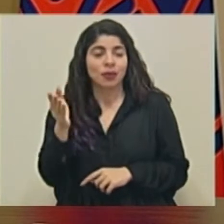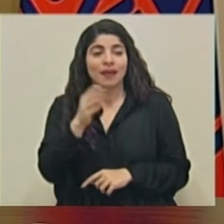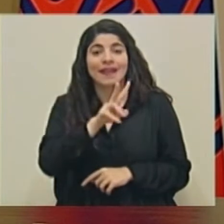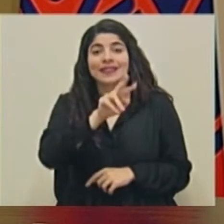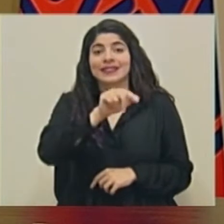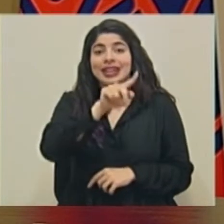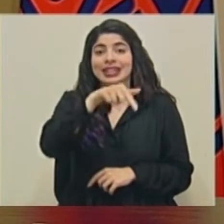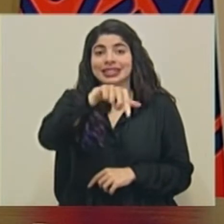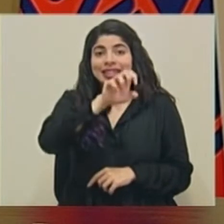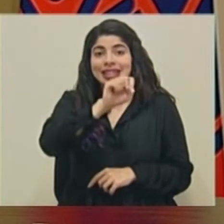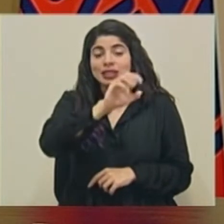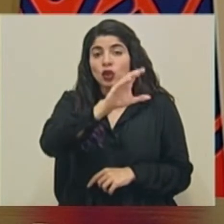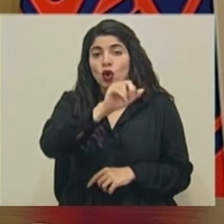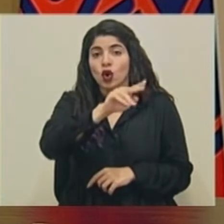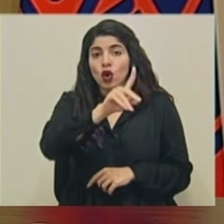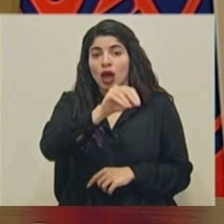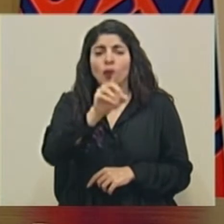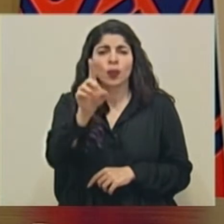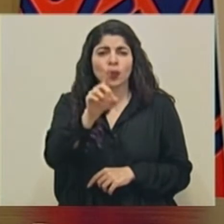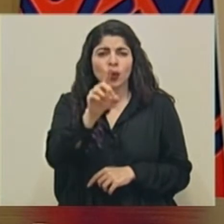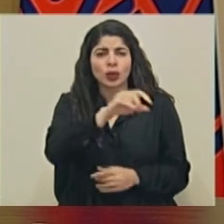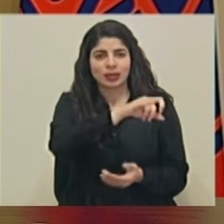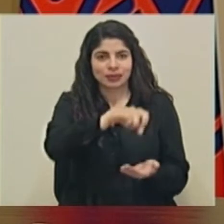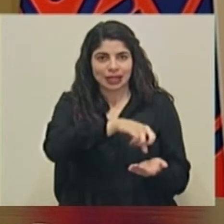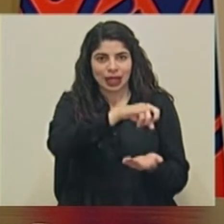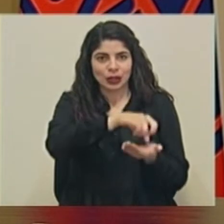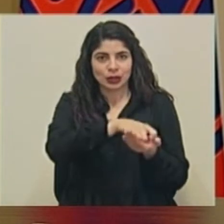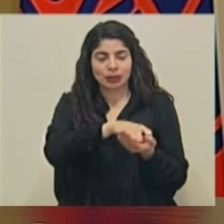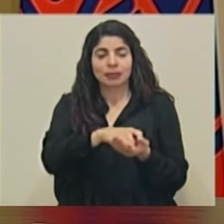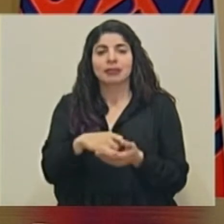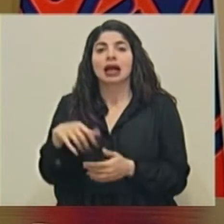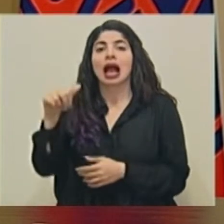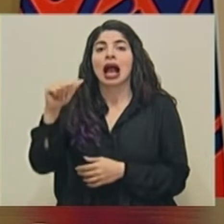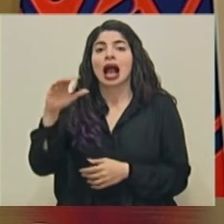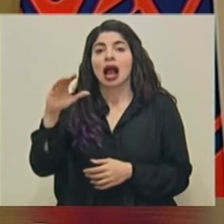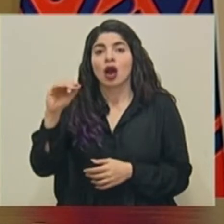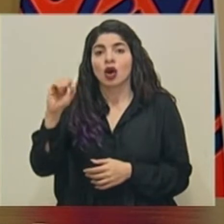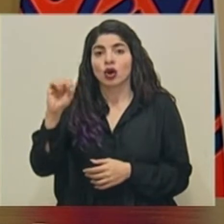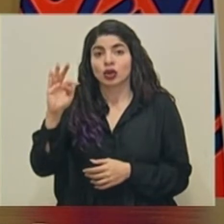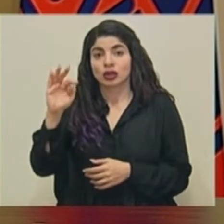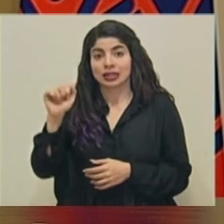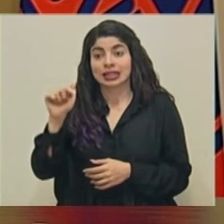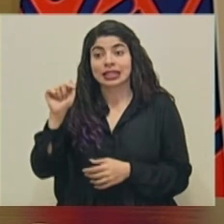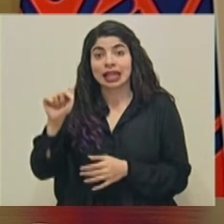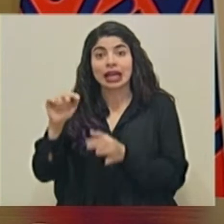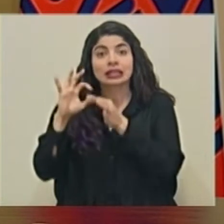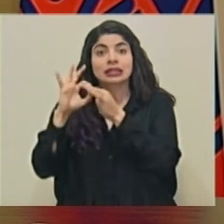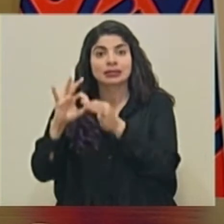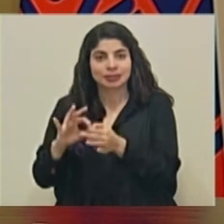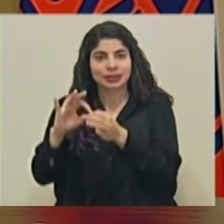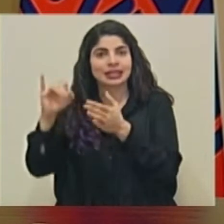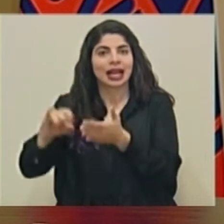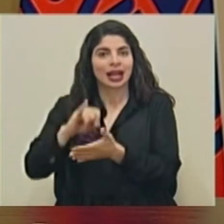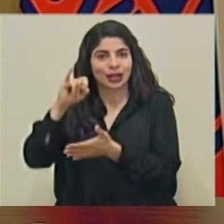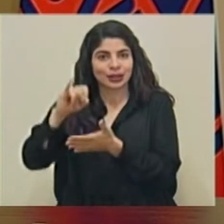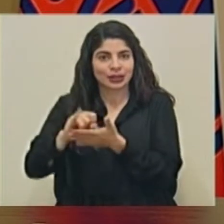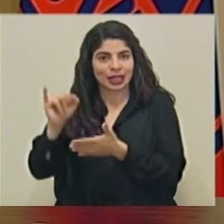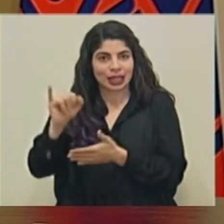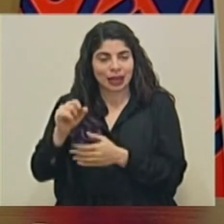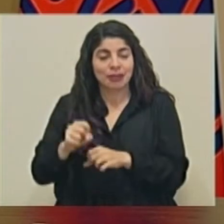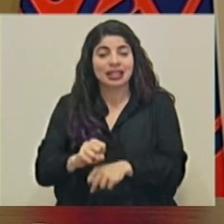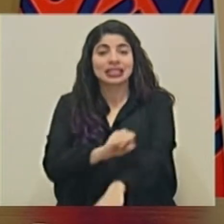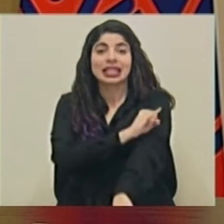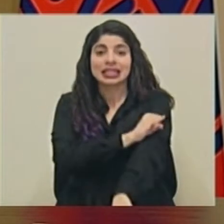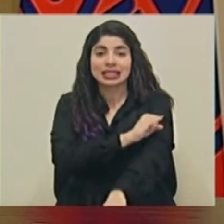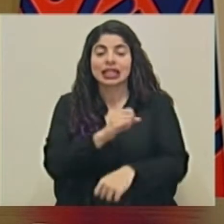Vázquez de Coronado en la provincia de San José, Acosta, también correspondiente a la provincia de San José, San